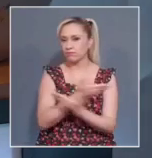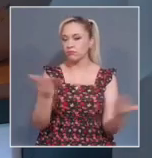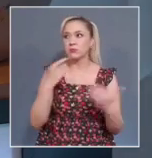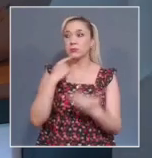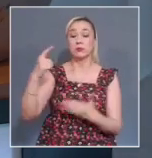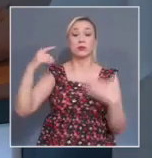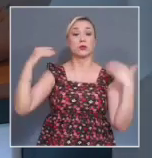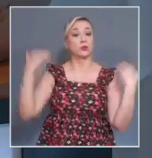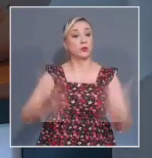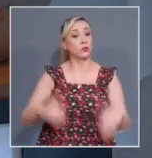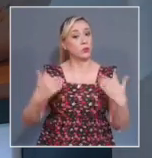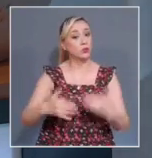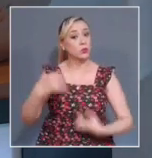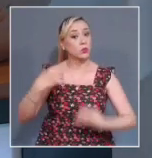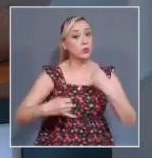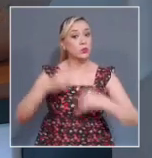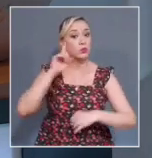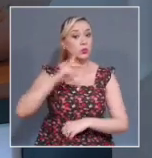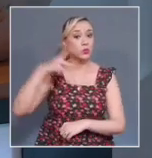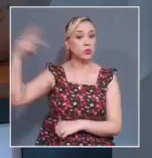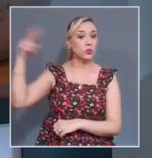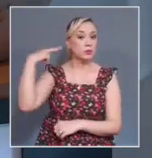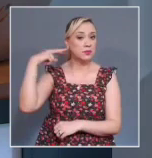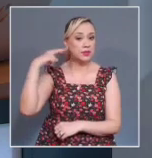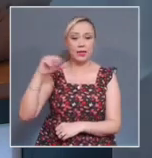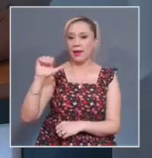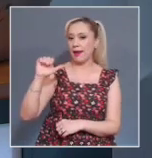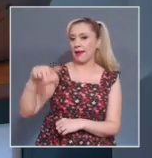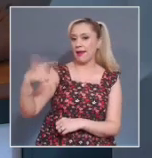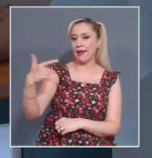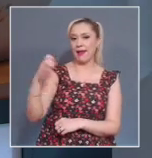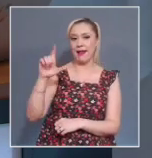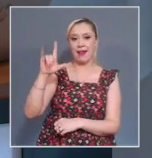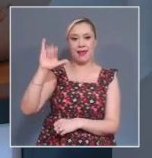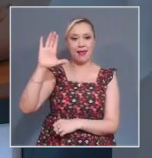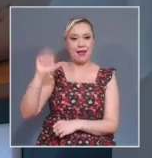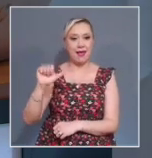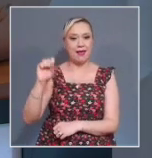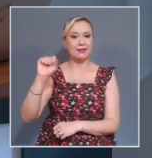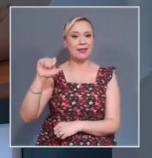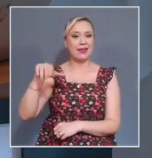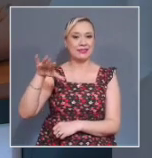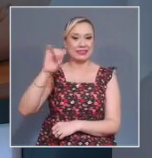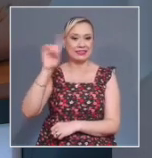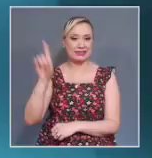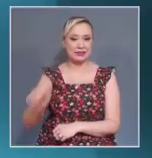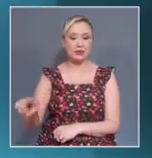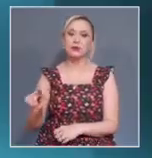Veracruz, Angélica Sánchez, cuya detención aseguró fue arbitraria.